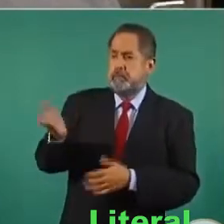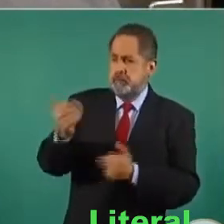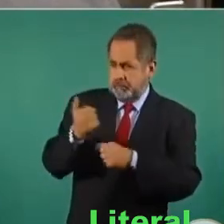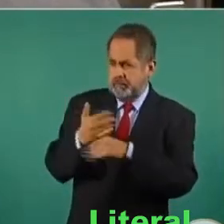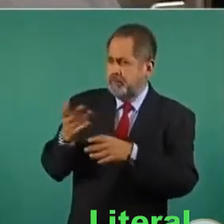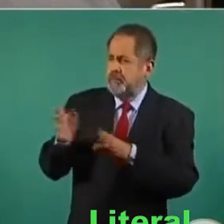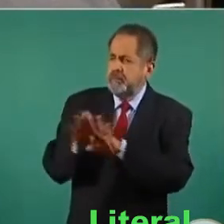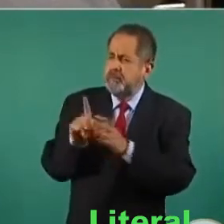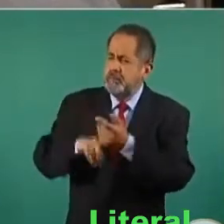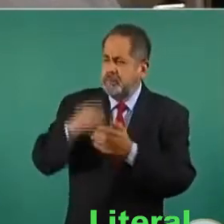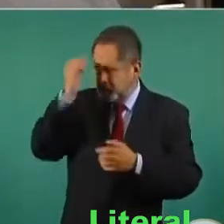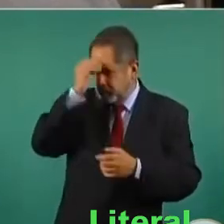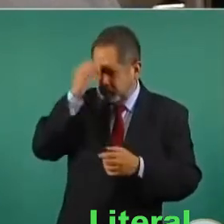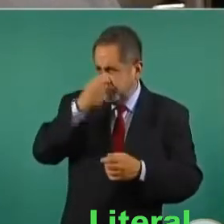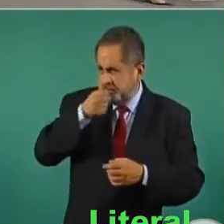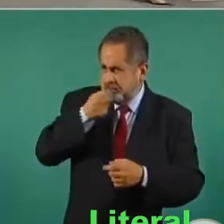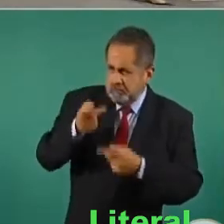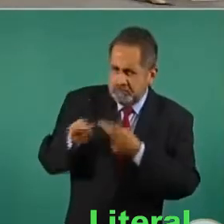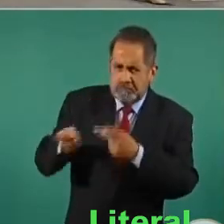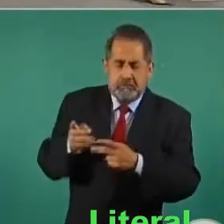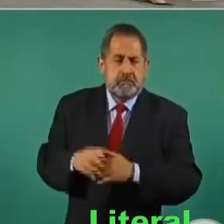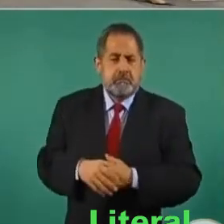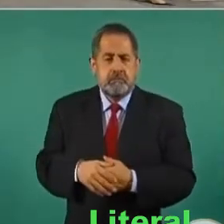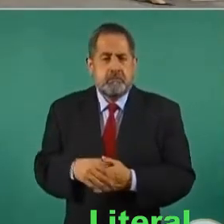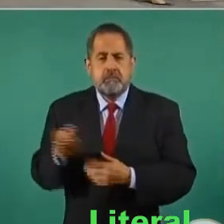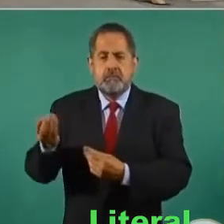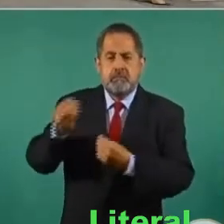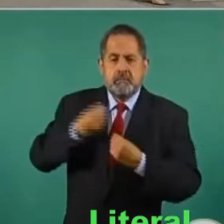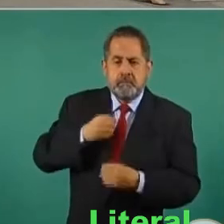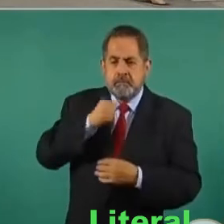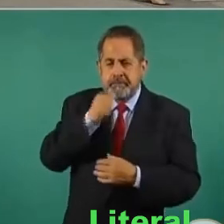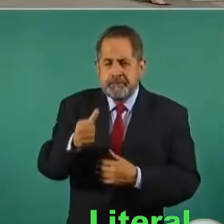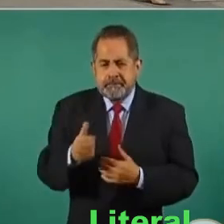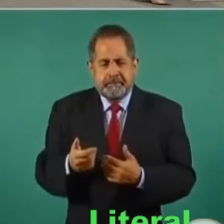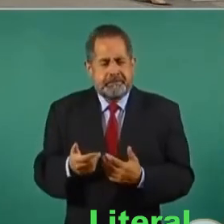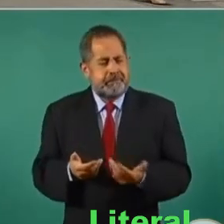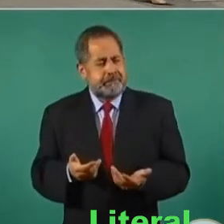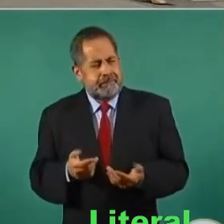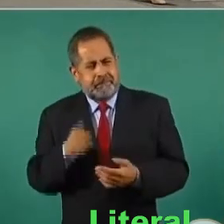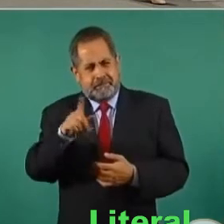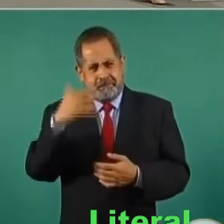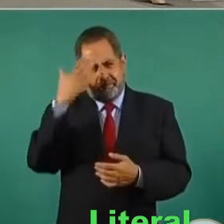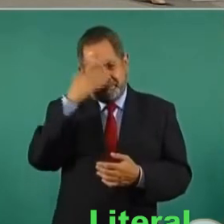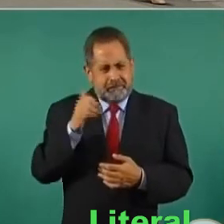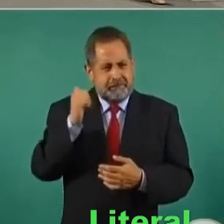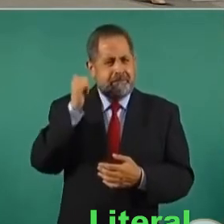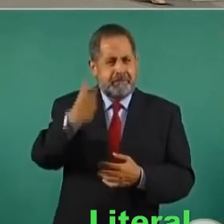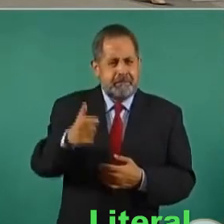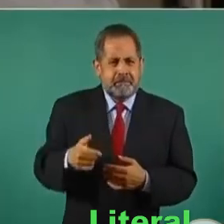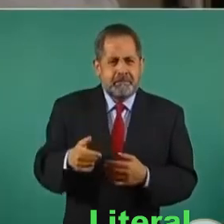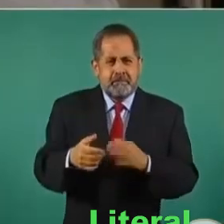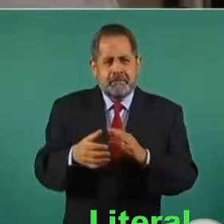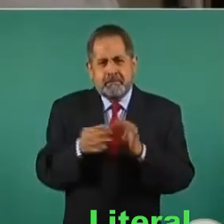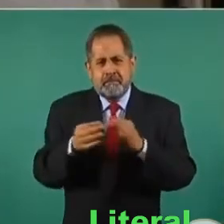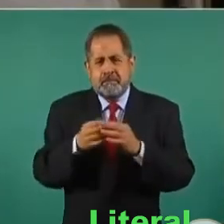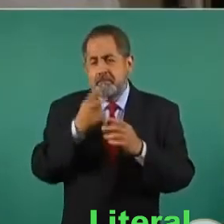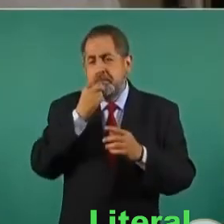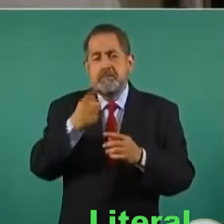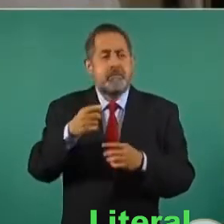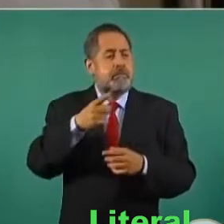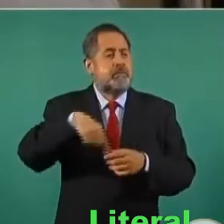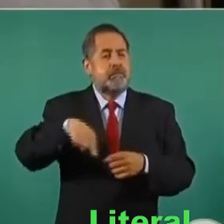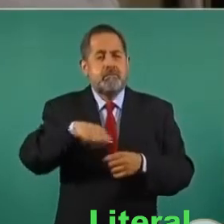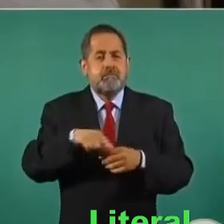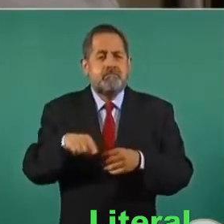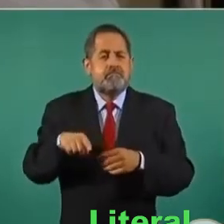posicionamiento sobre este reportaje, no lo dieron. Entonces, no sé si usted sabía de esta situación, se ha comentado en el Gabinete